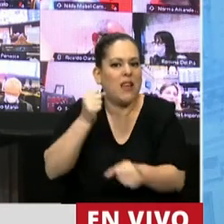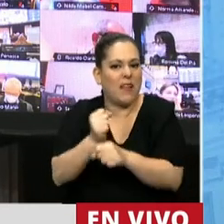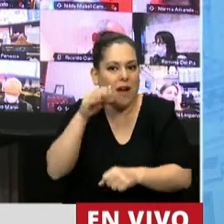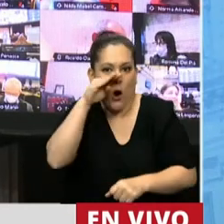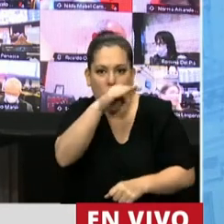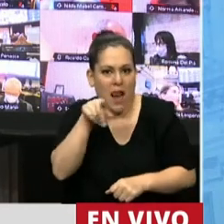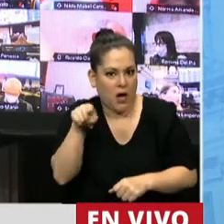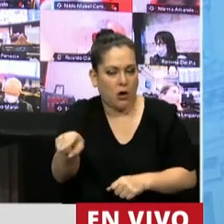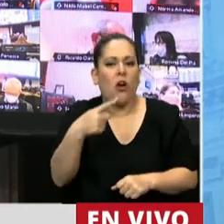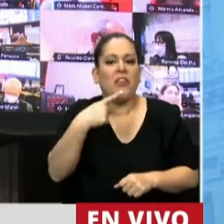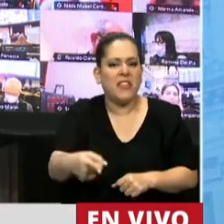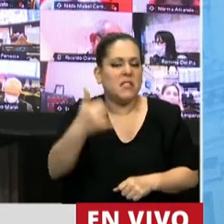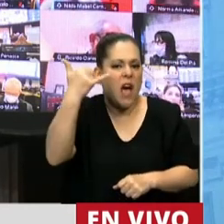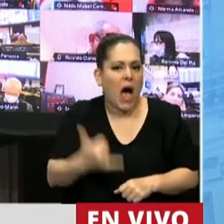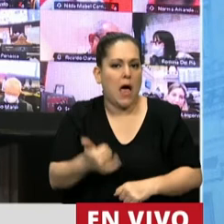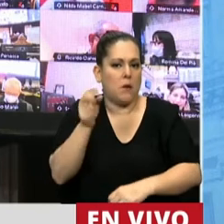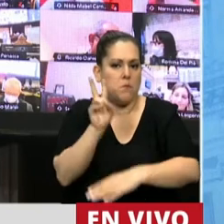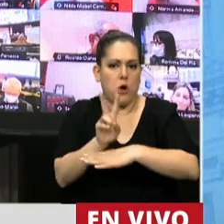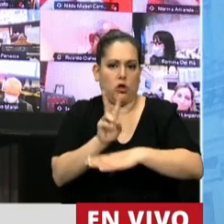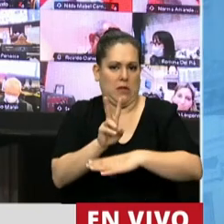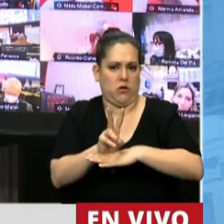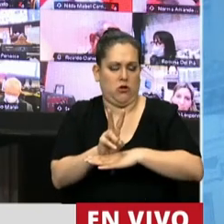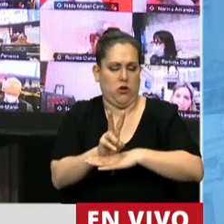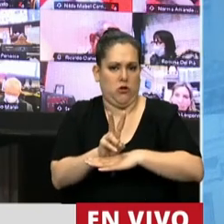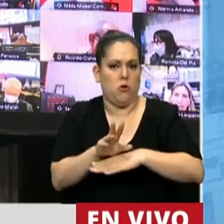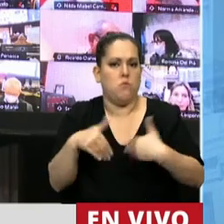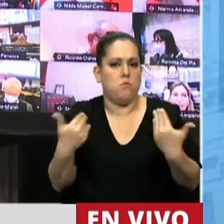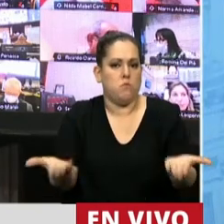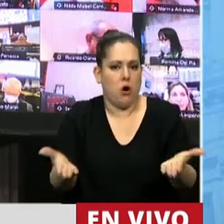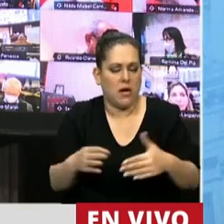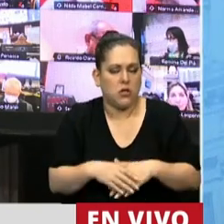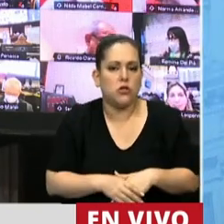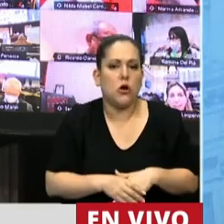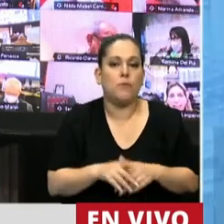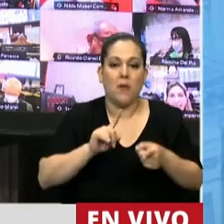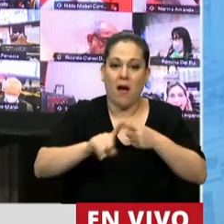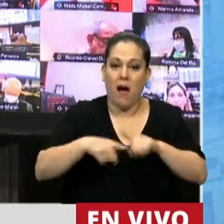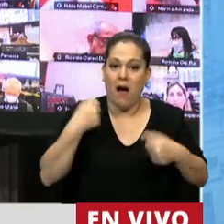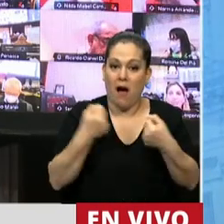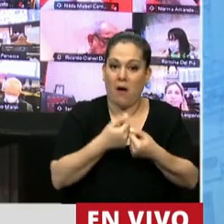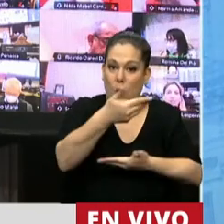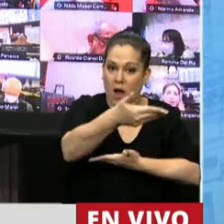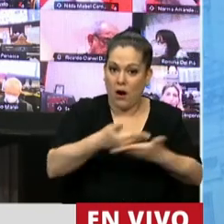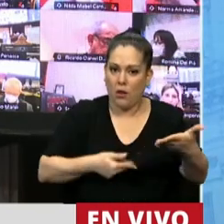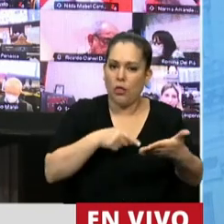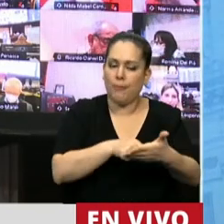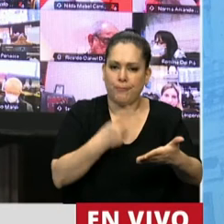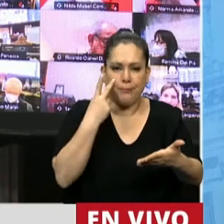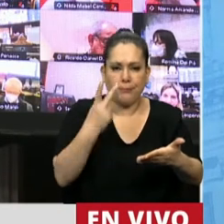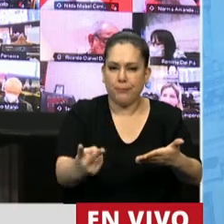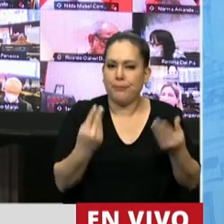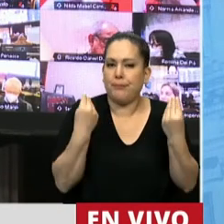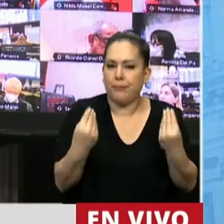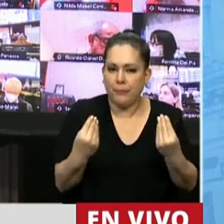un piso mínimo de protección. Es por ello que esta convención reconoce que la